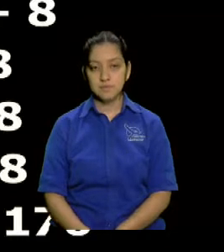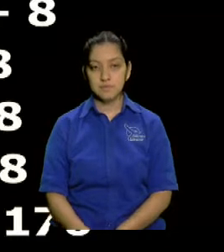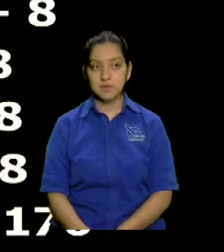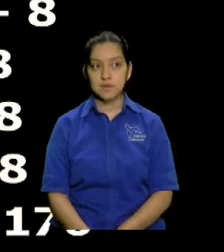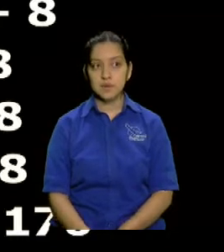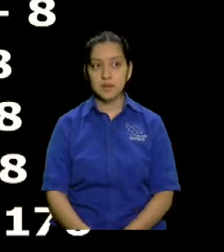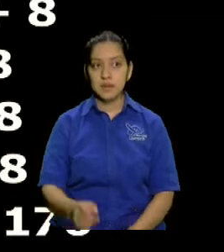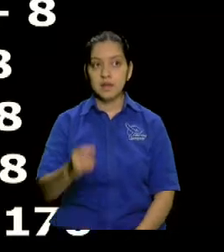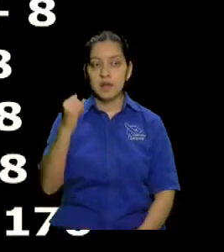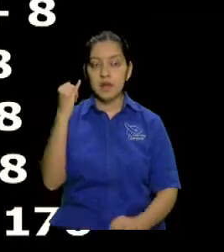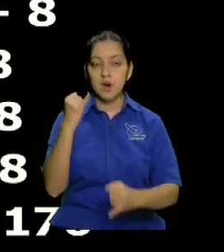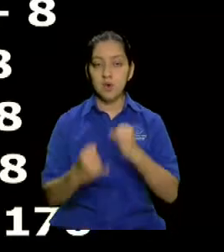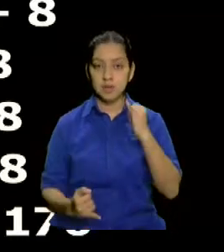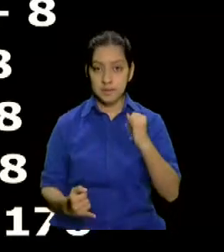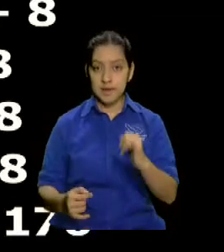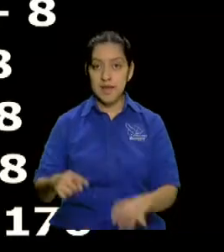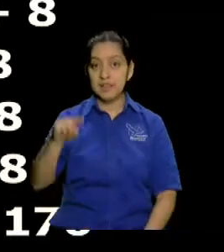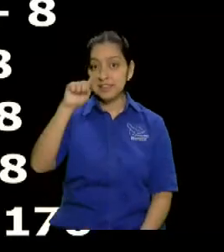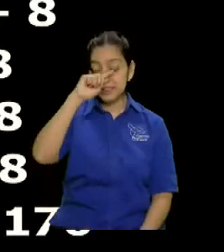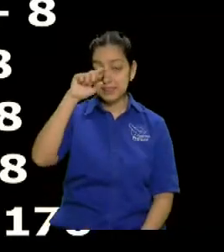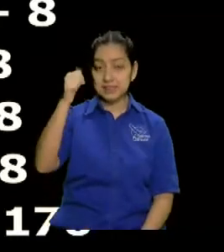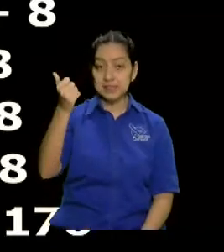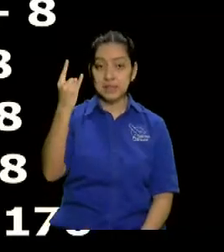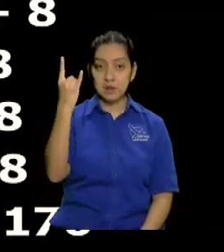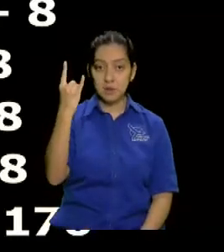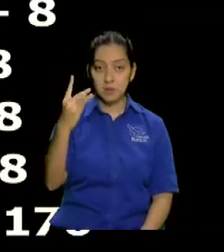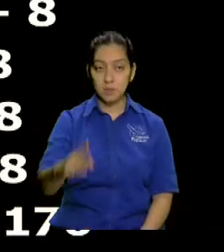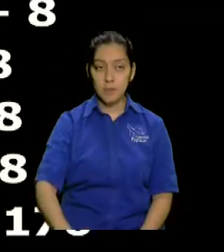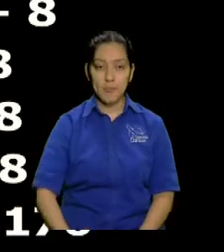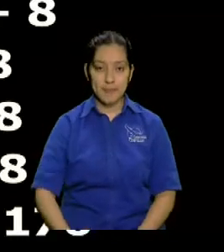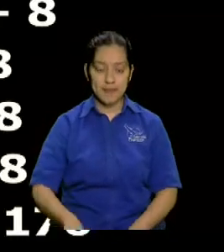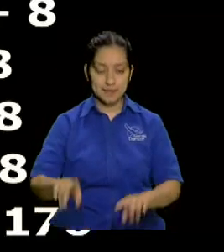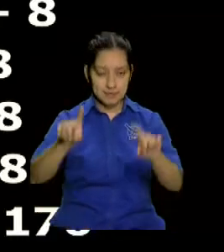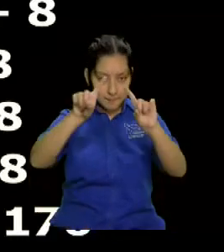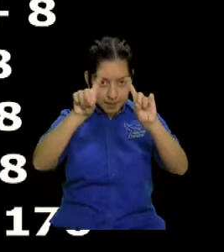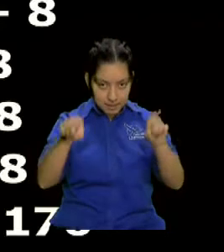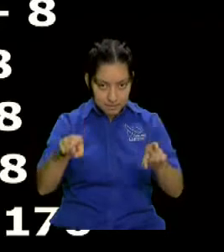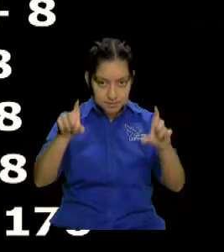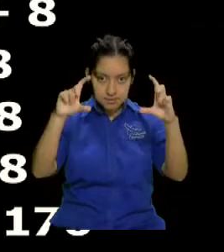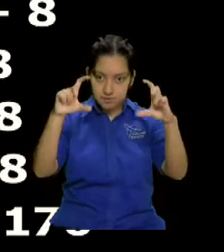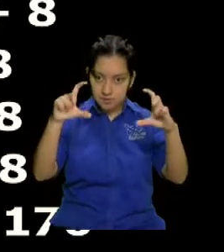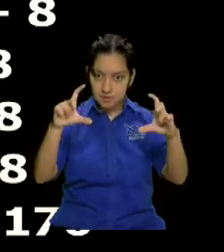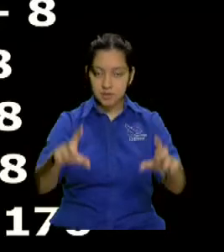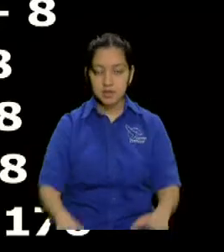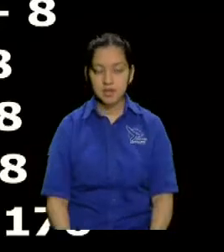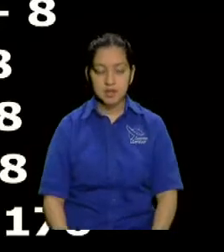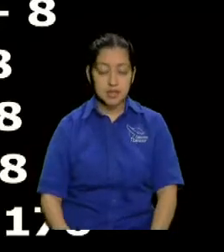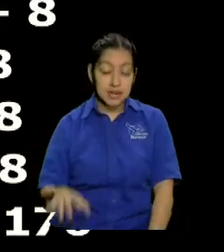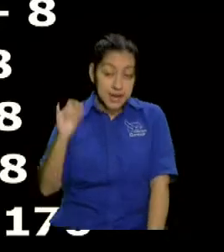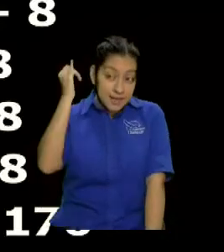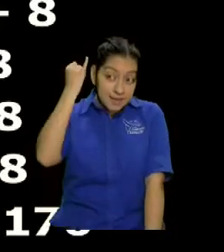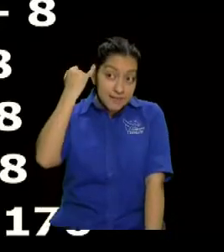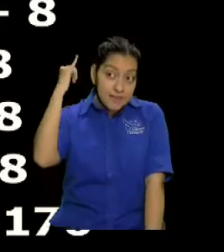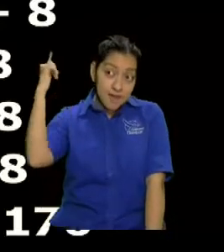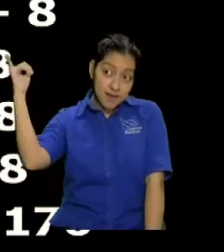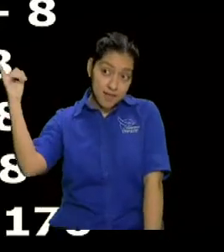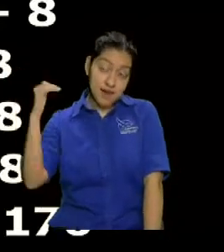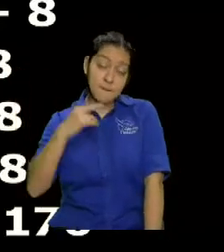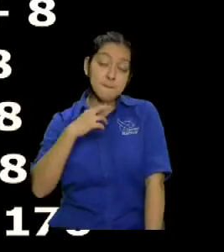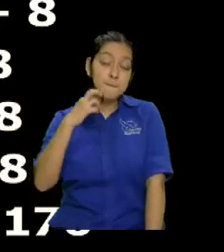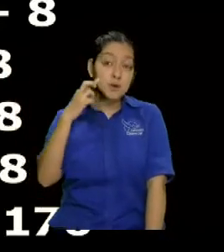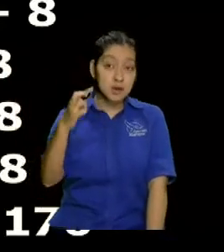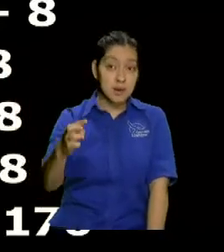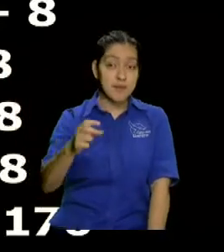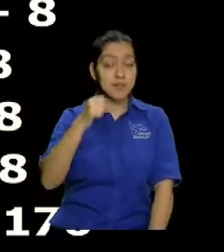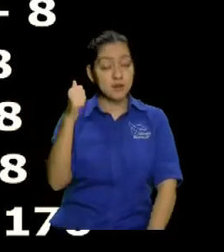Tao. Entre paréntesis, entre paréntesis, solo para que usted se haga una idea de la proclama del otro año, tendría que ser el